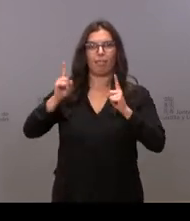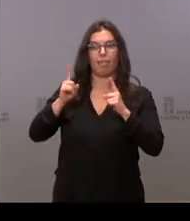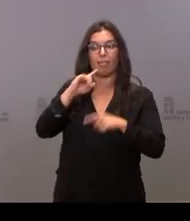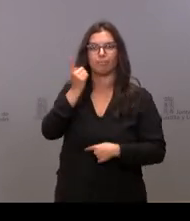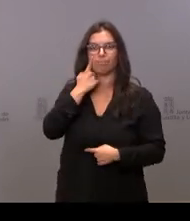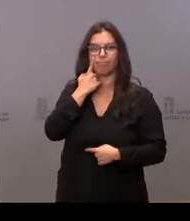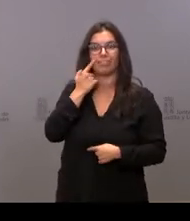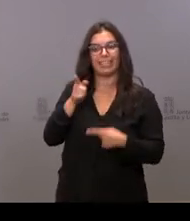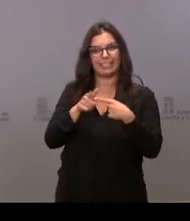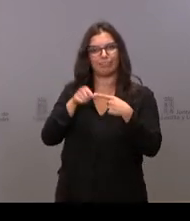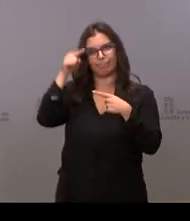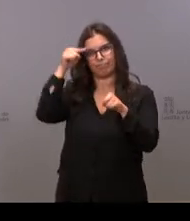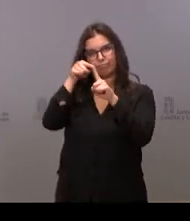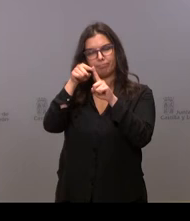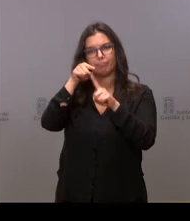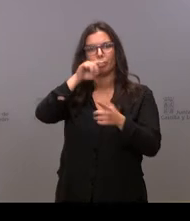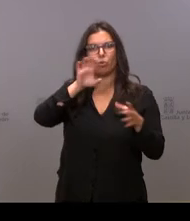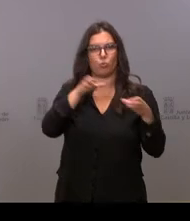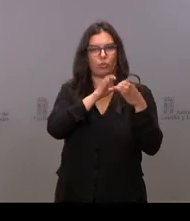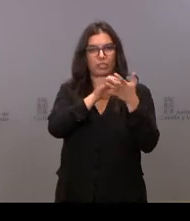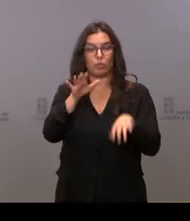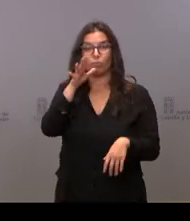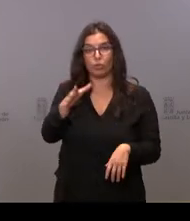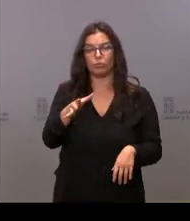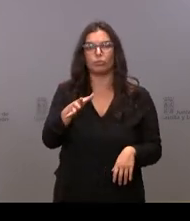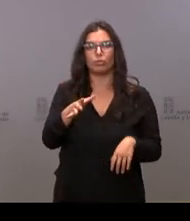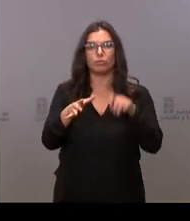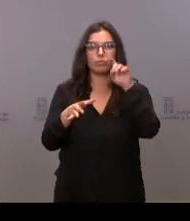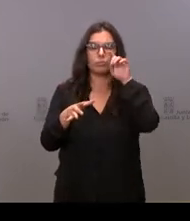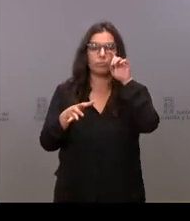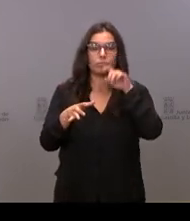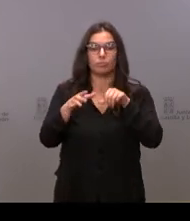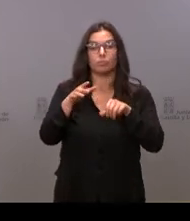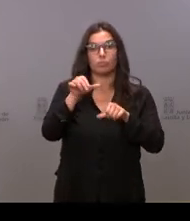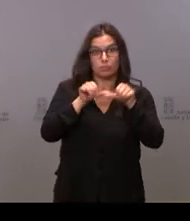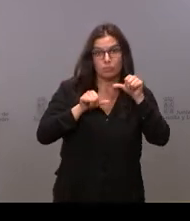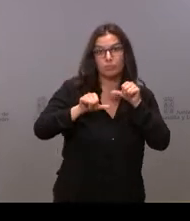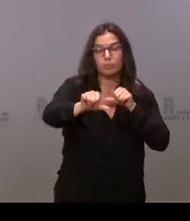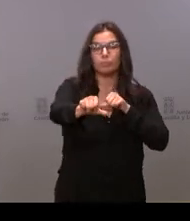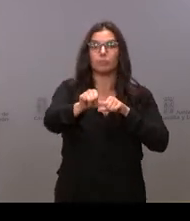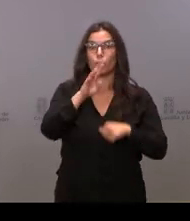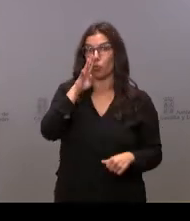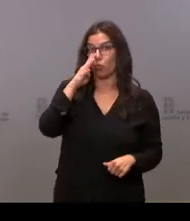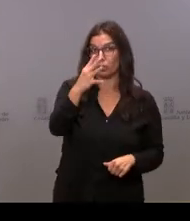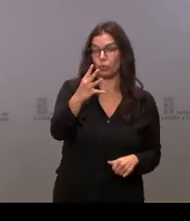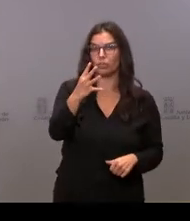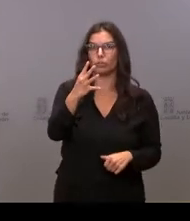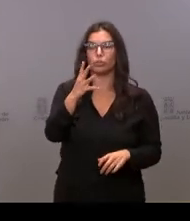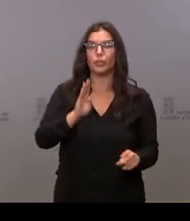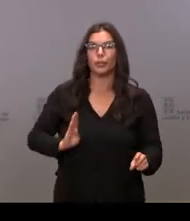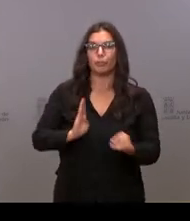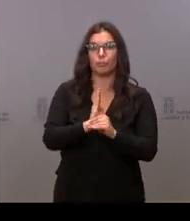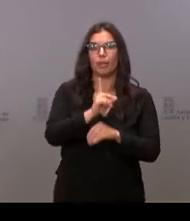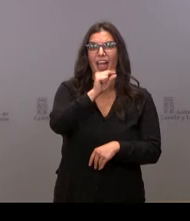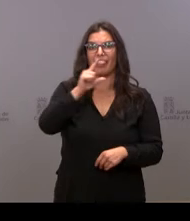lo que buscamos desde la Junta de Castilla y León. Por eso, vamos a destinar, a lo largo de los próximos cuatro años, 100